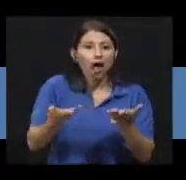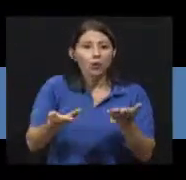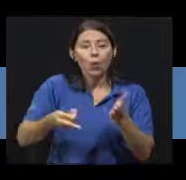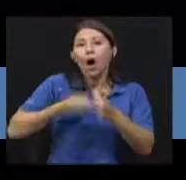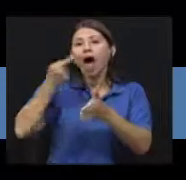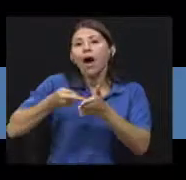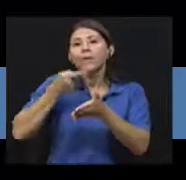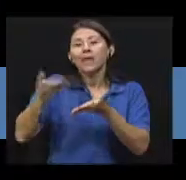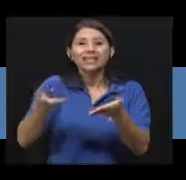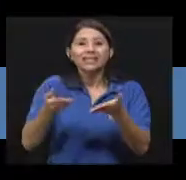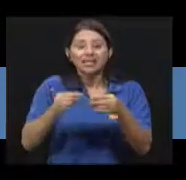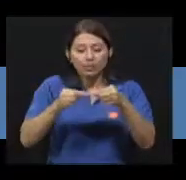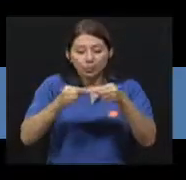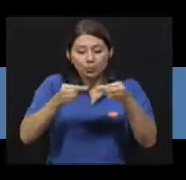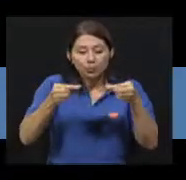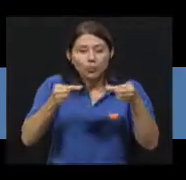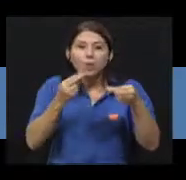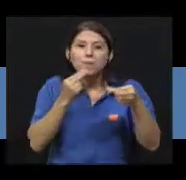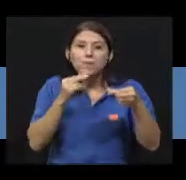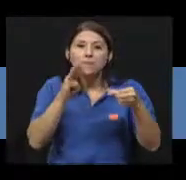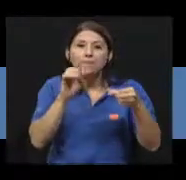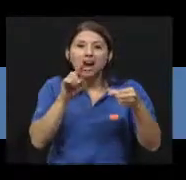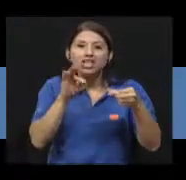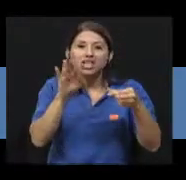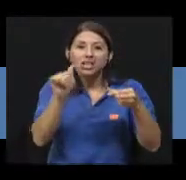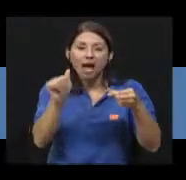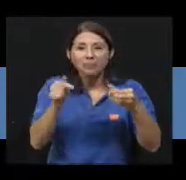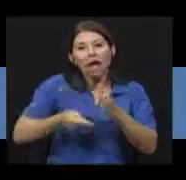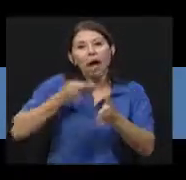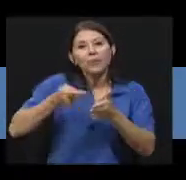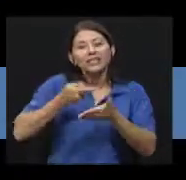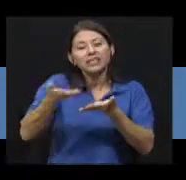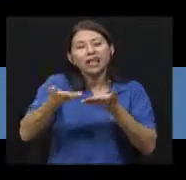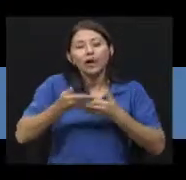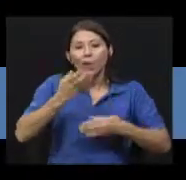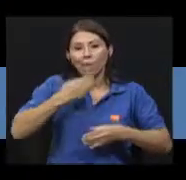a veces traigo como barritas, a veces manzana,